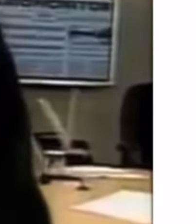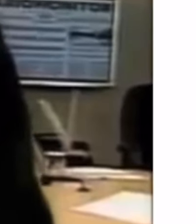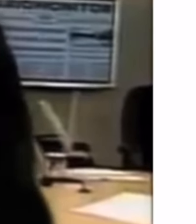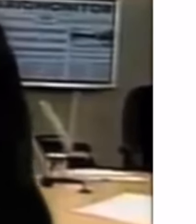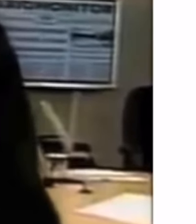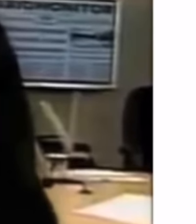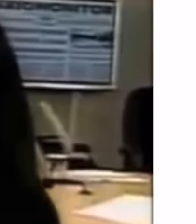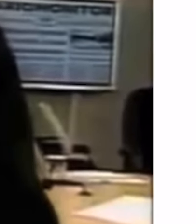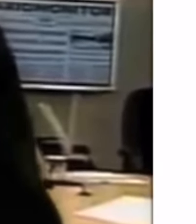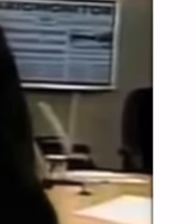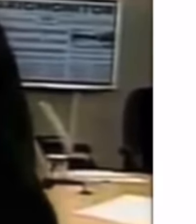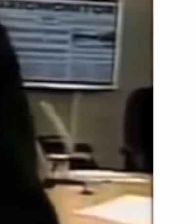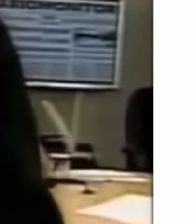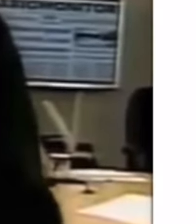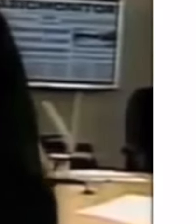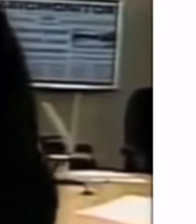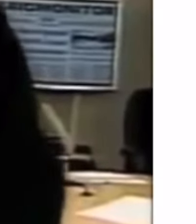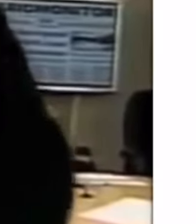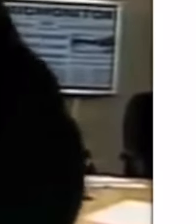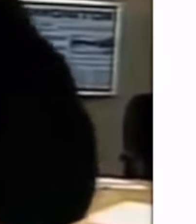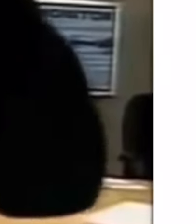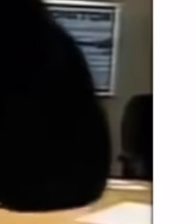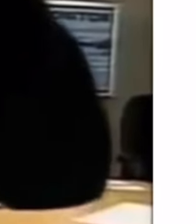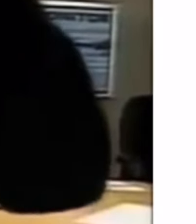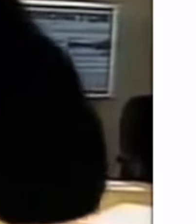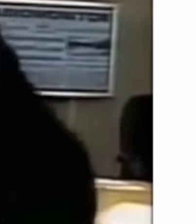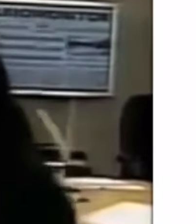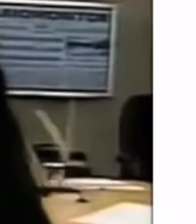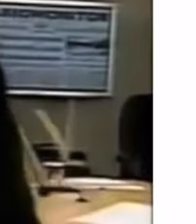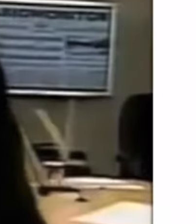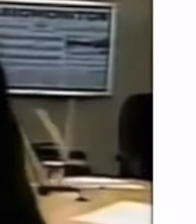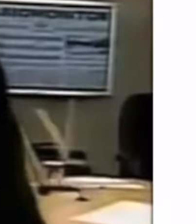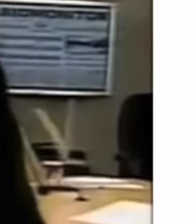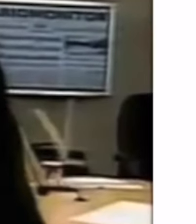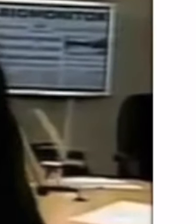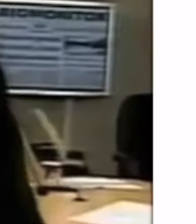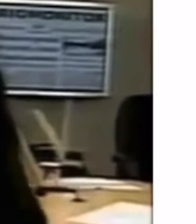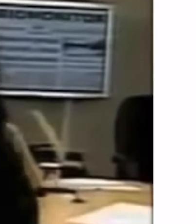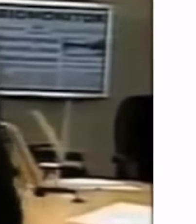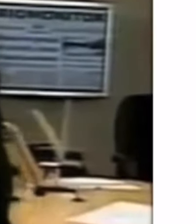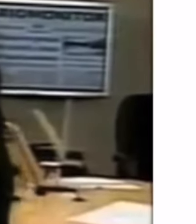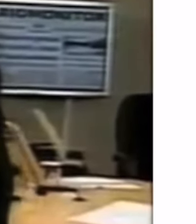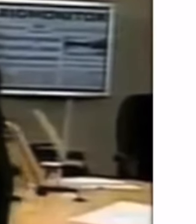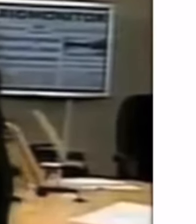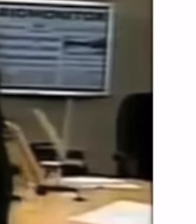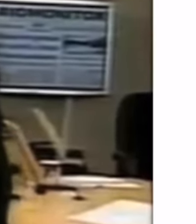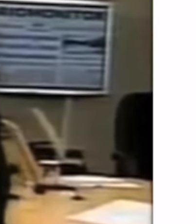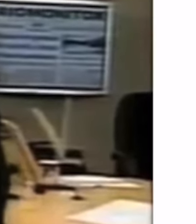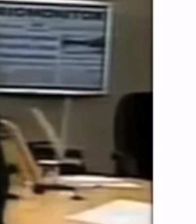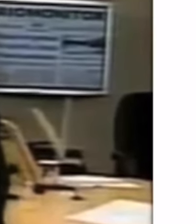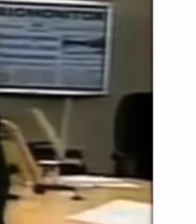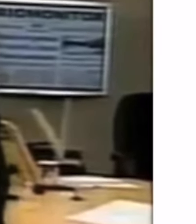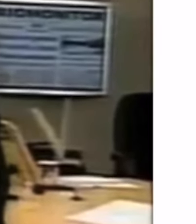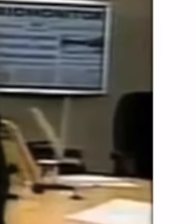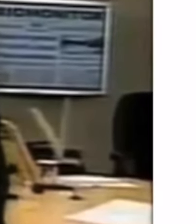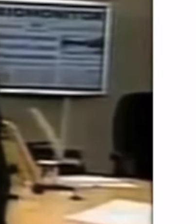tiempos de la renovación, comillas, de México haya pasado esto.